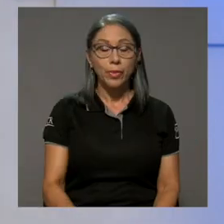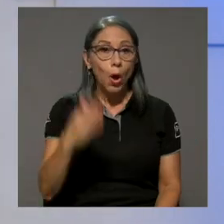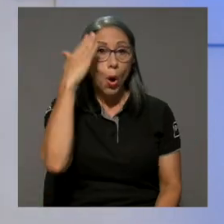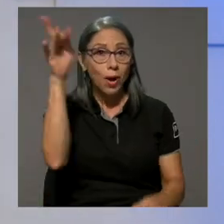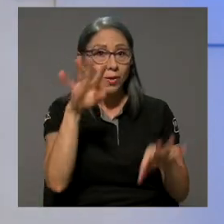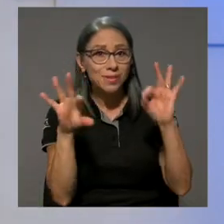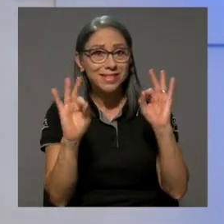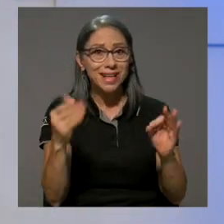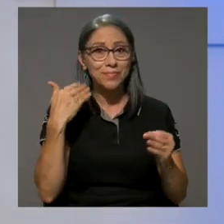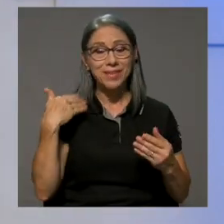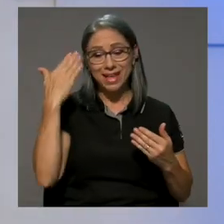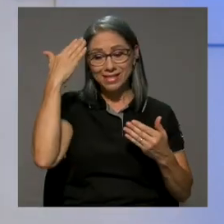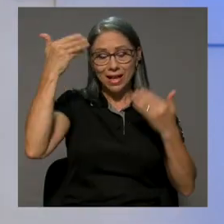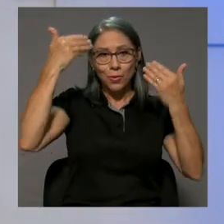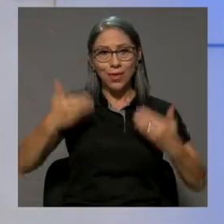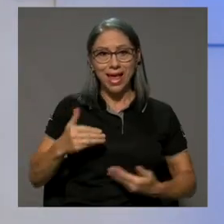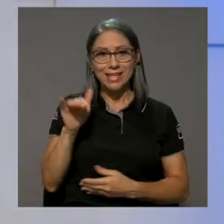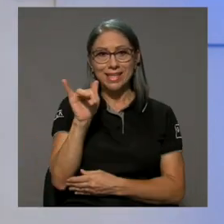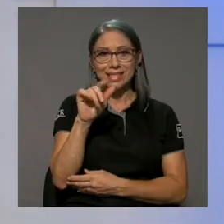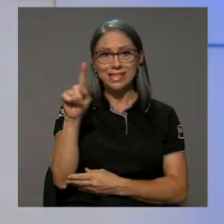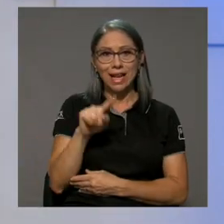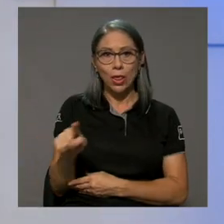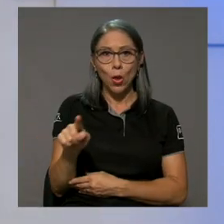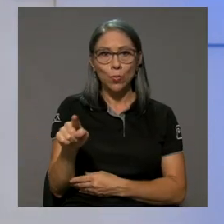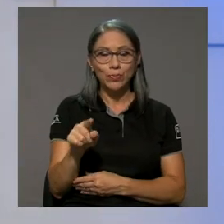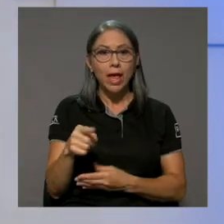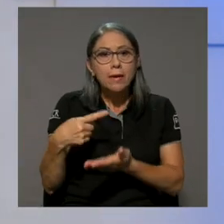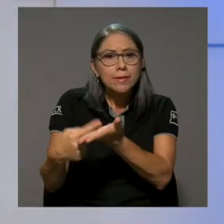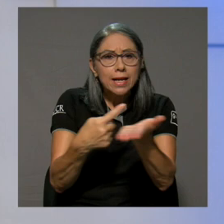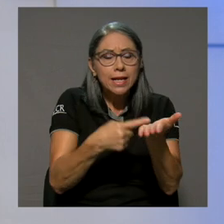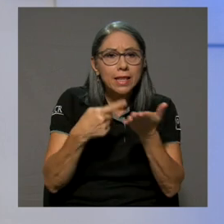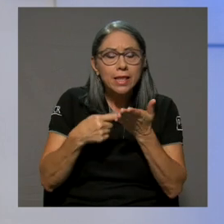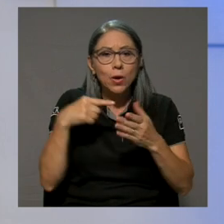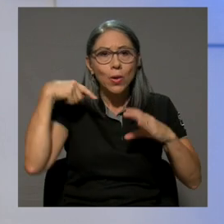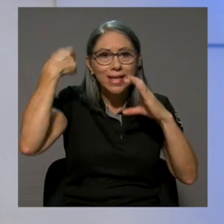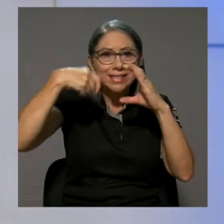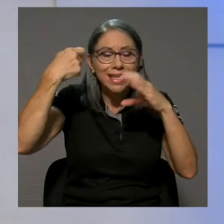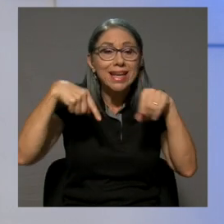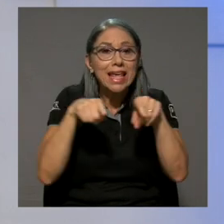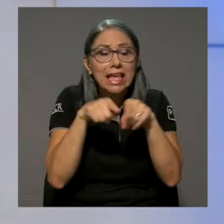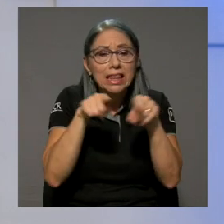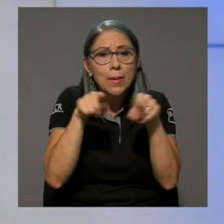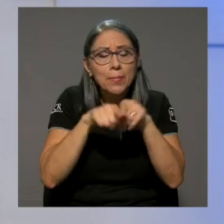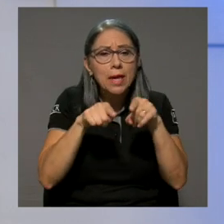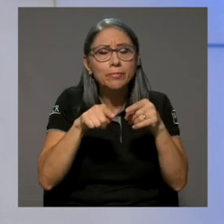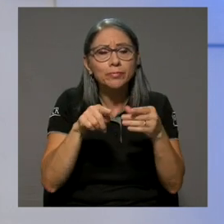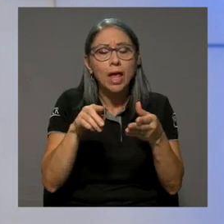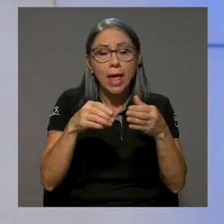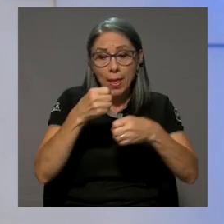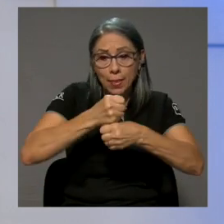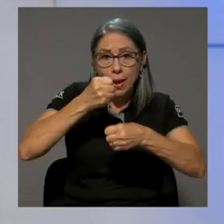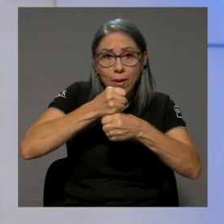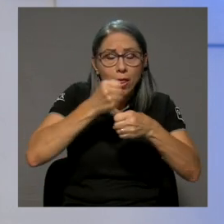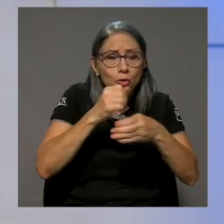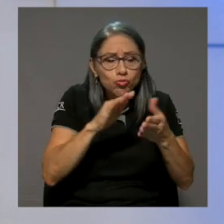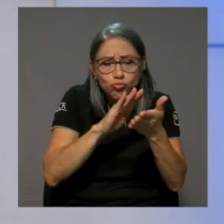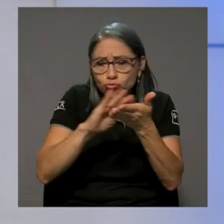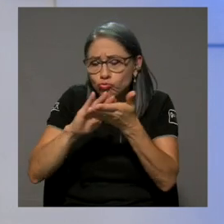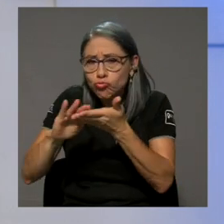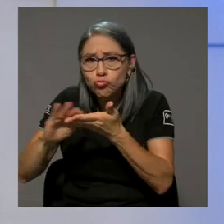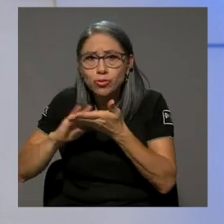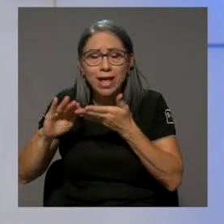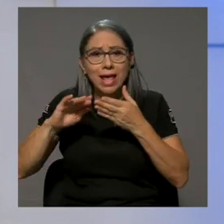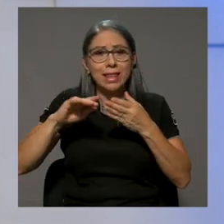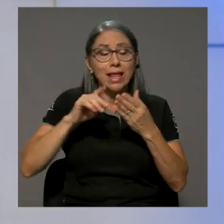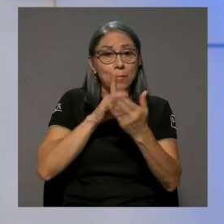Hola, ¿cómo están? Les saluda Jessy Celedón, crítico de cine y curador del Museo Matógrafo, el proyecto cinematográfico del Museo Calderón